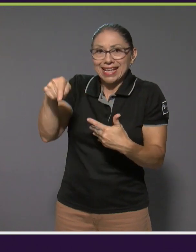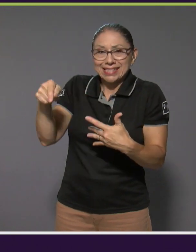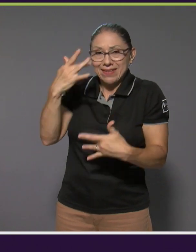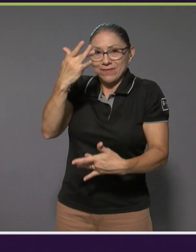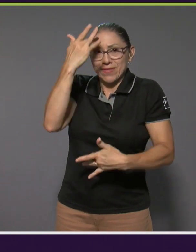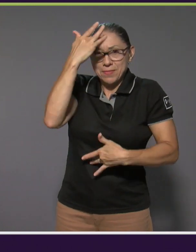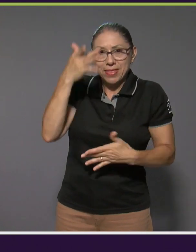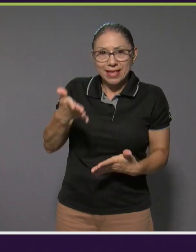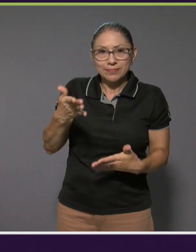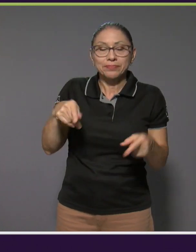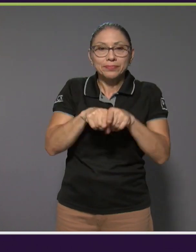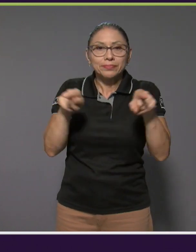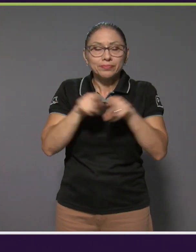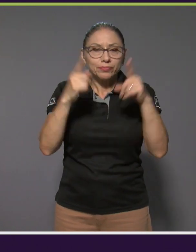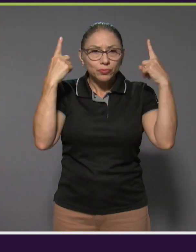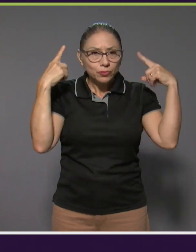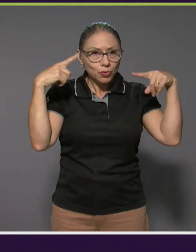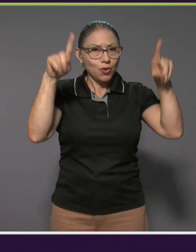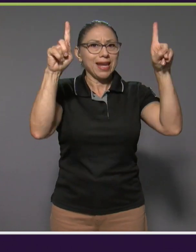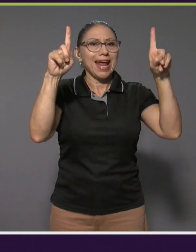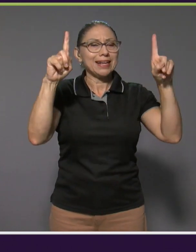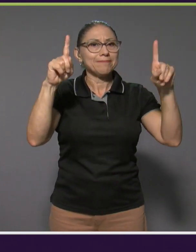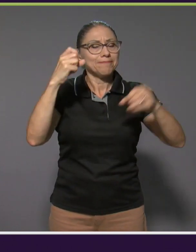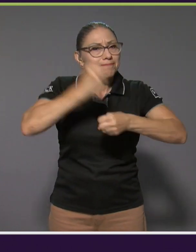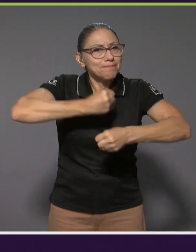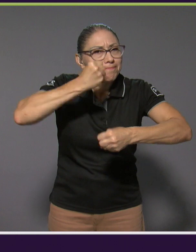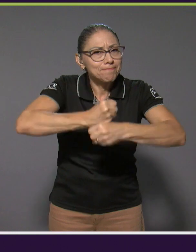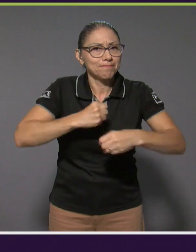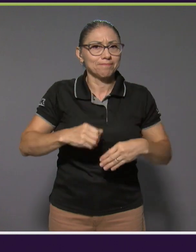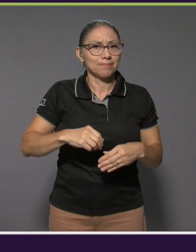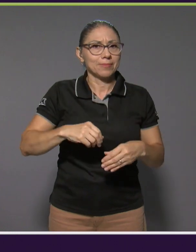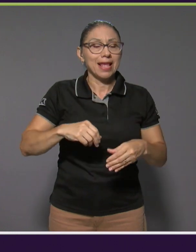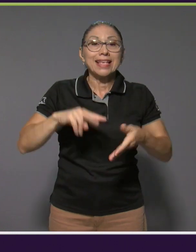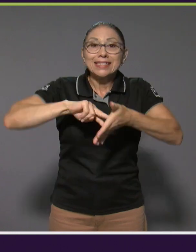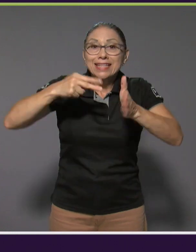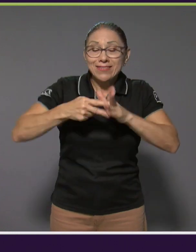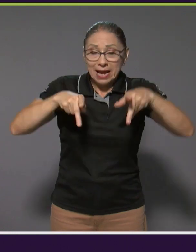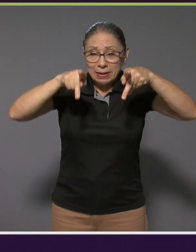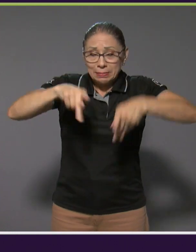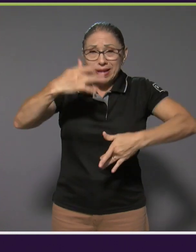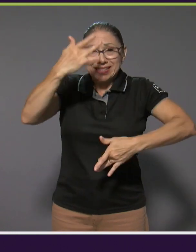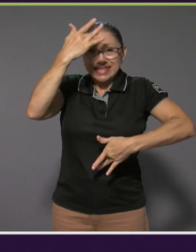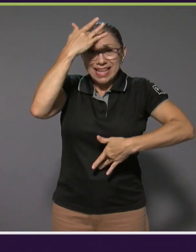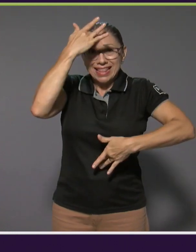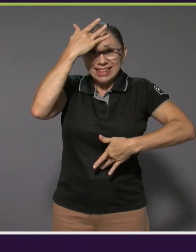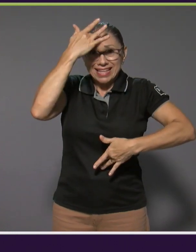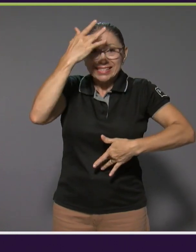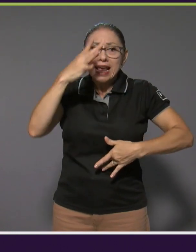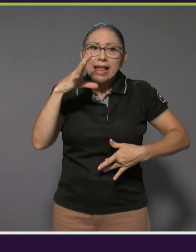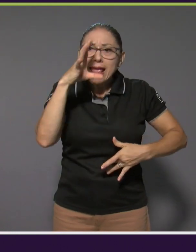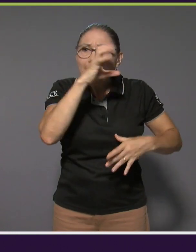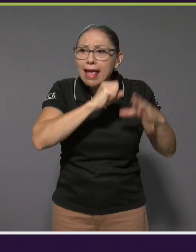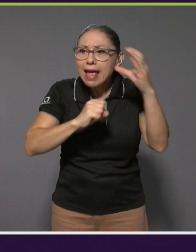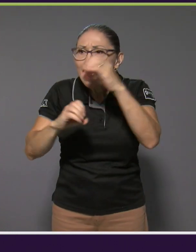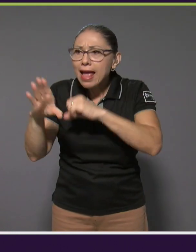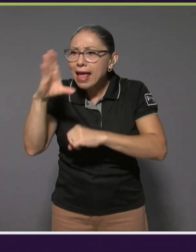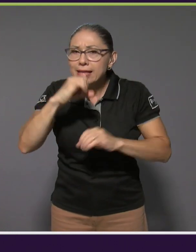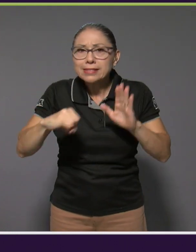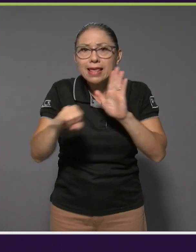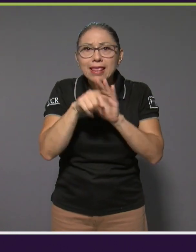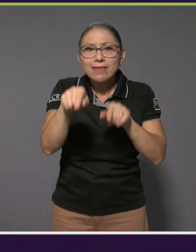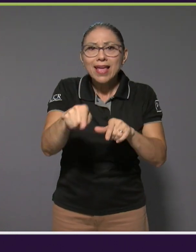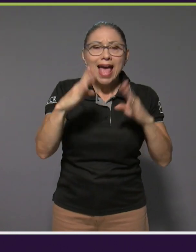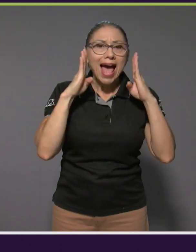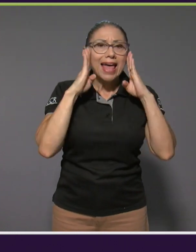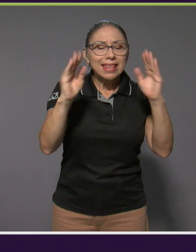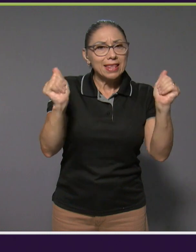además lograr una intervención, es decir, que los pacientes que se identifiquen sean atendidos mediante servicios